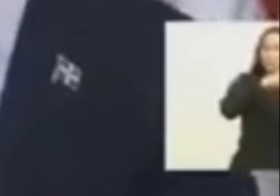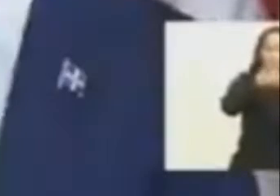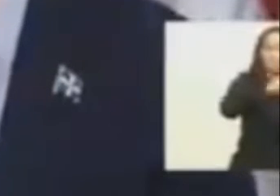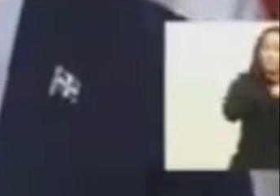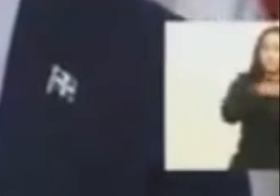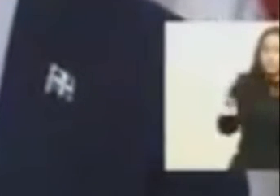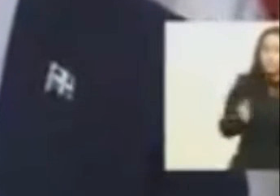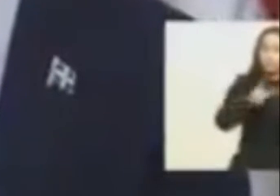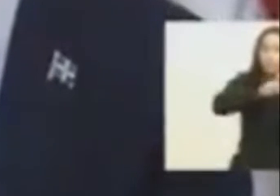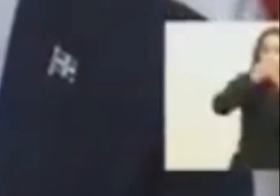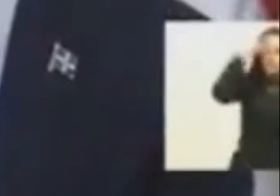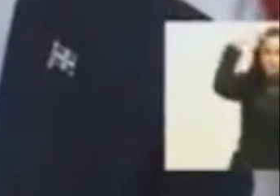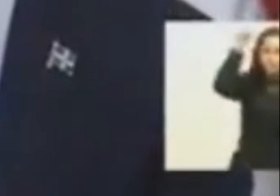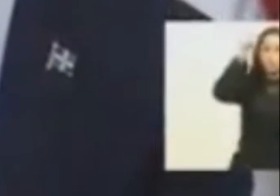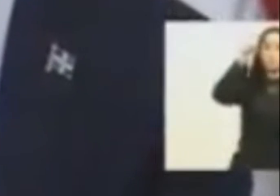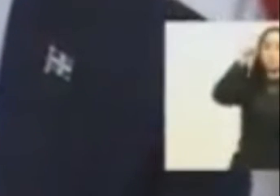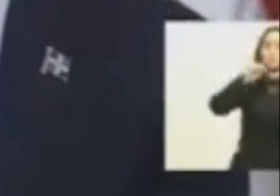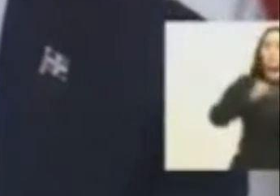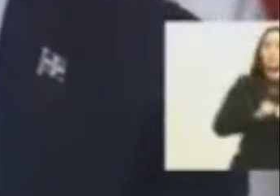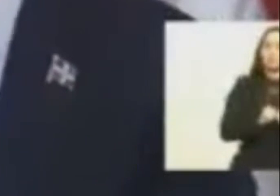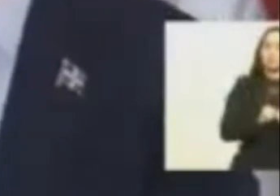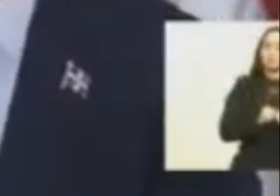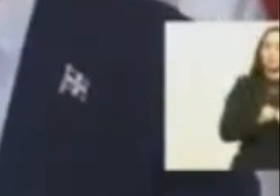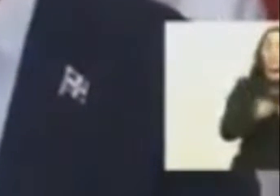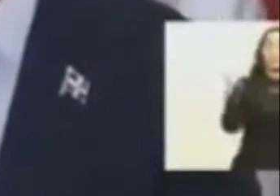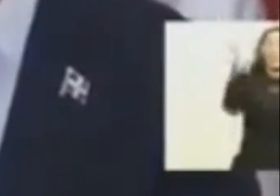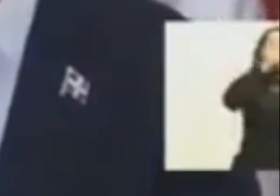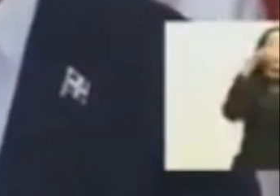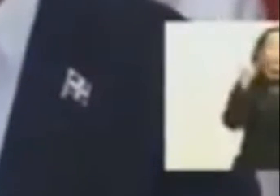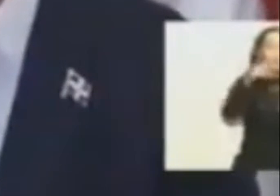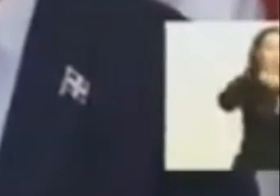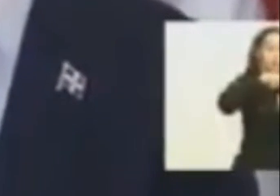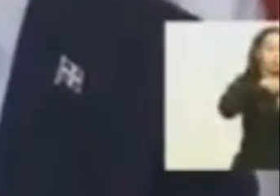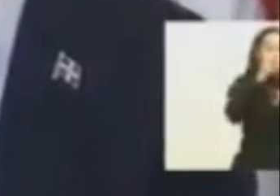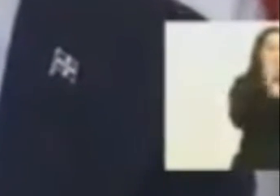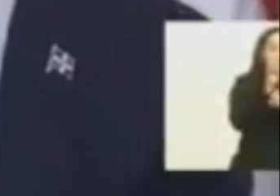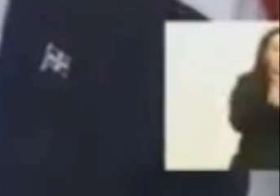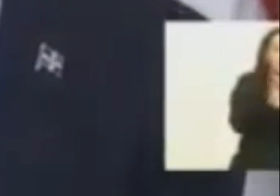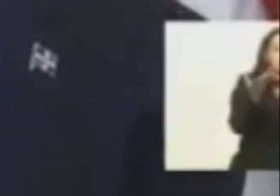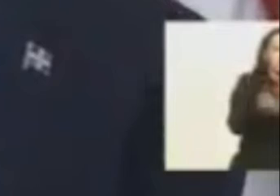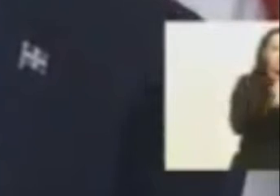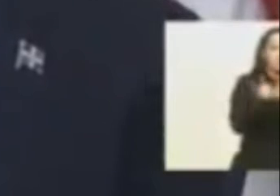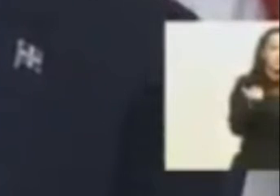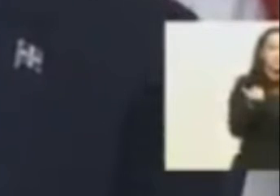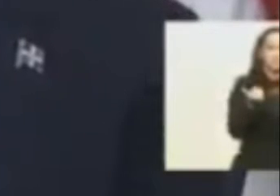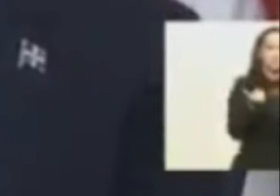sea, empezando por el presidente de la República. Y más en estos momentos tan difíciles.